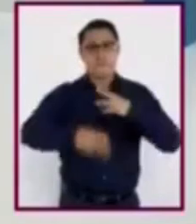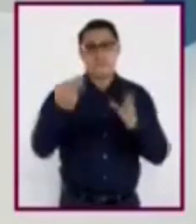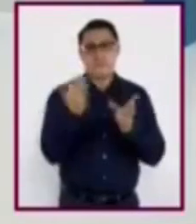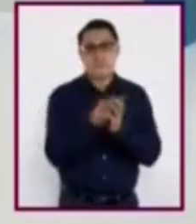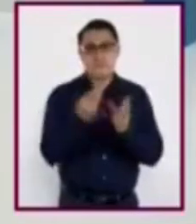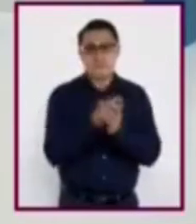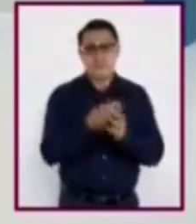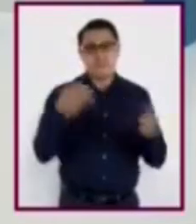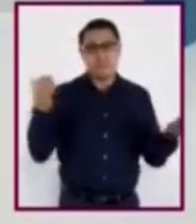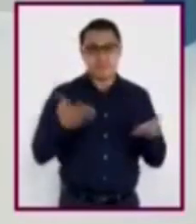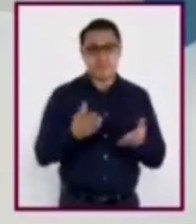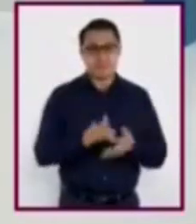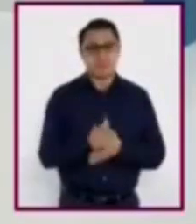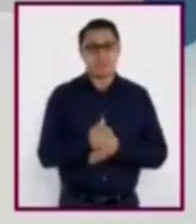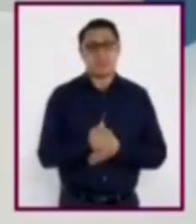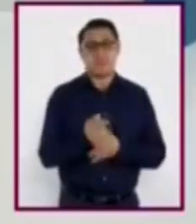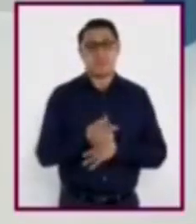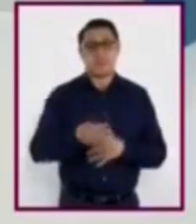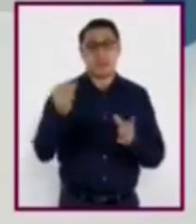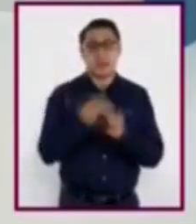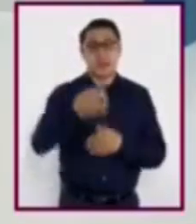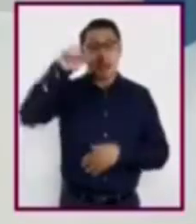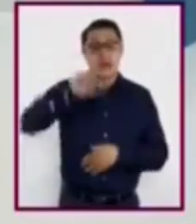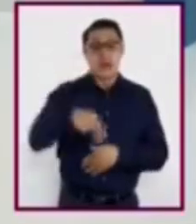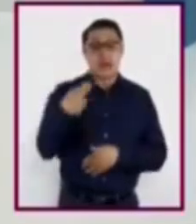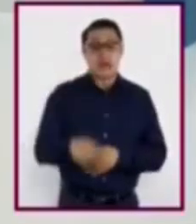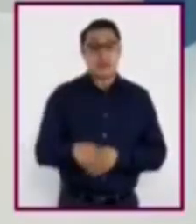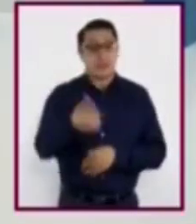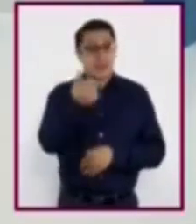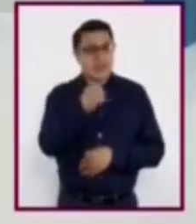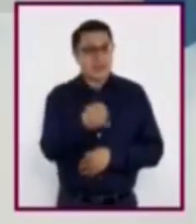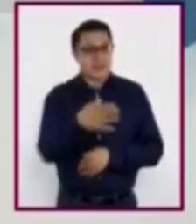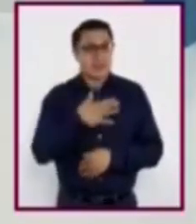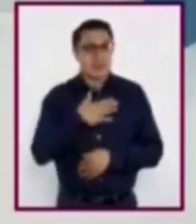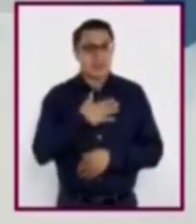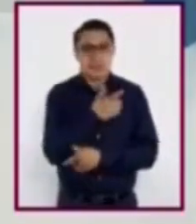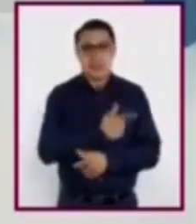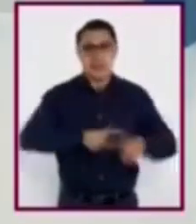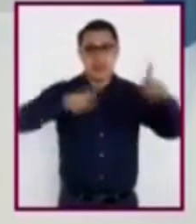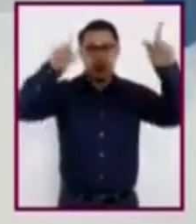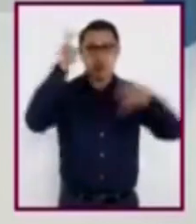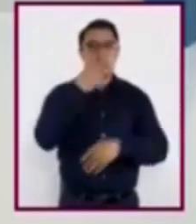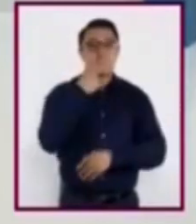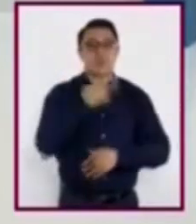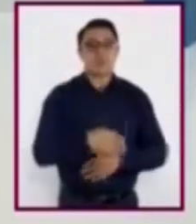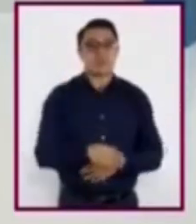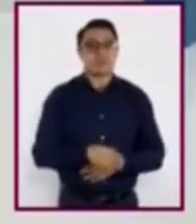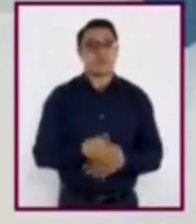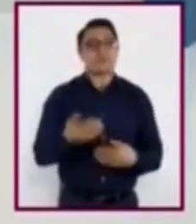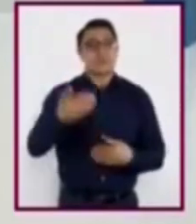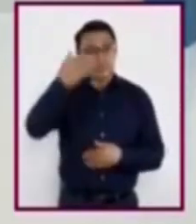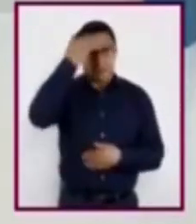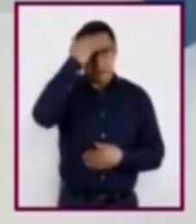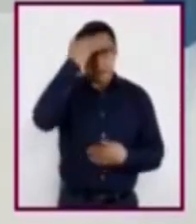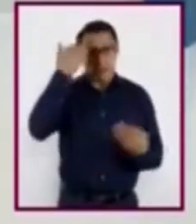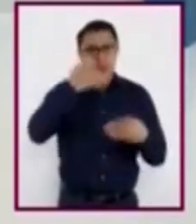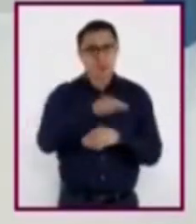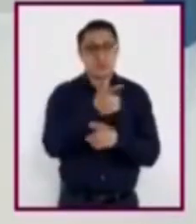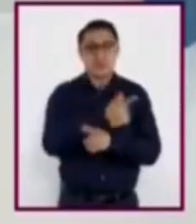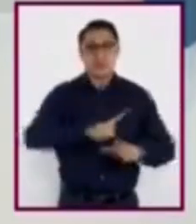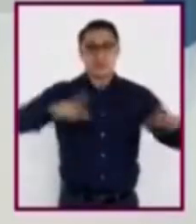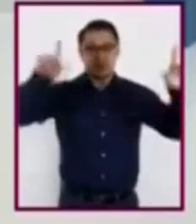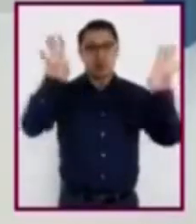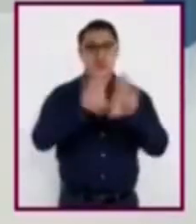ejerzo mi libertad y en ella continuaremos aprendiendo más acerca de su derecho a la libertad y cómo lo